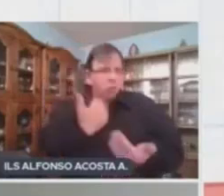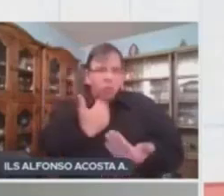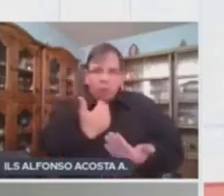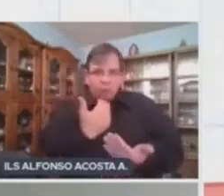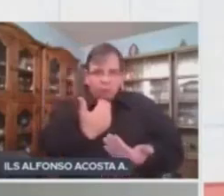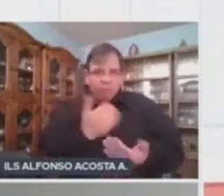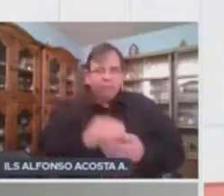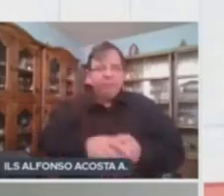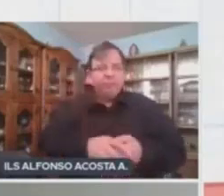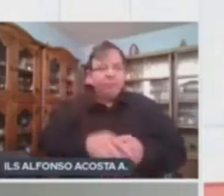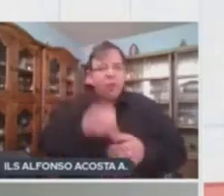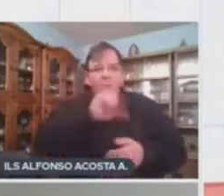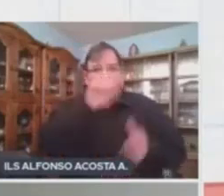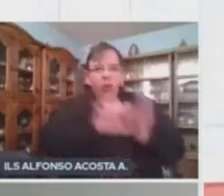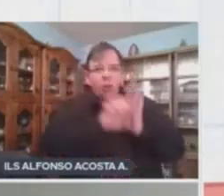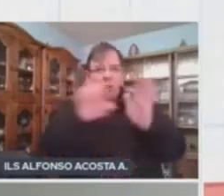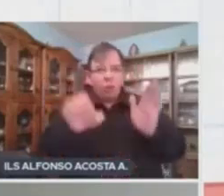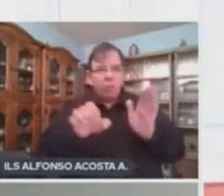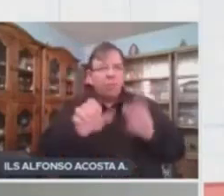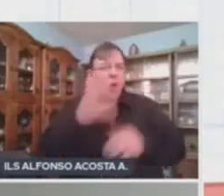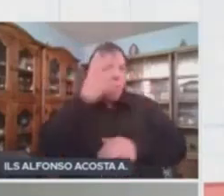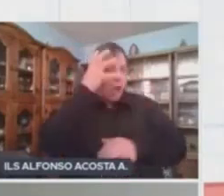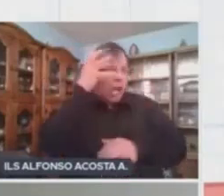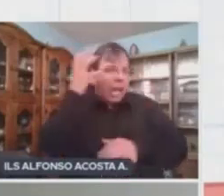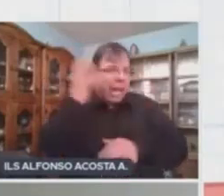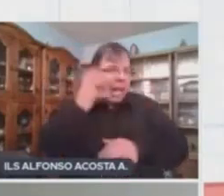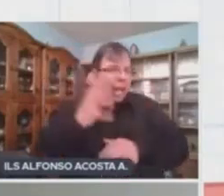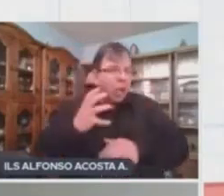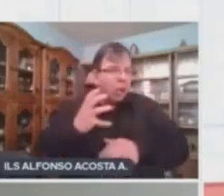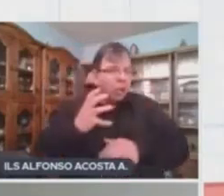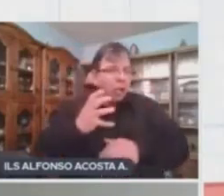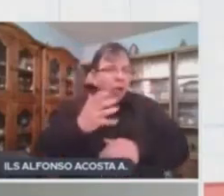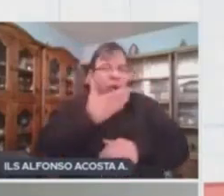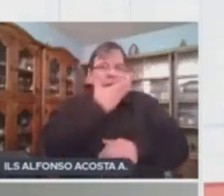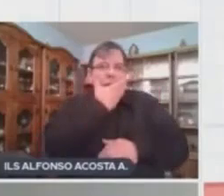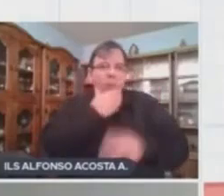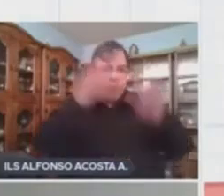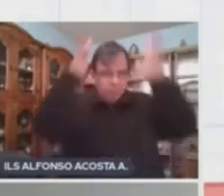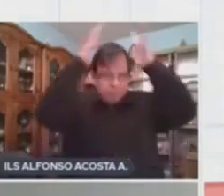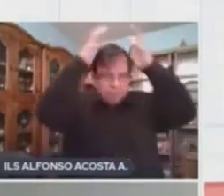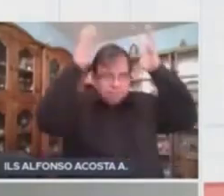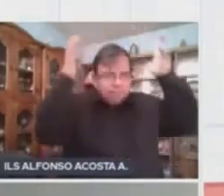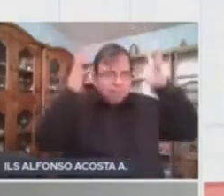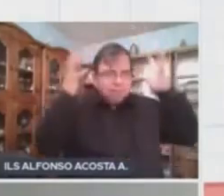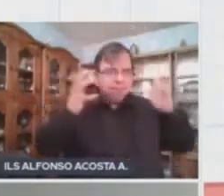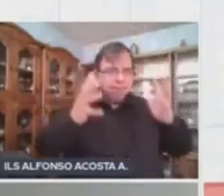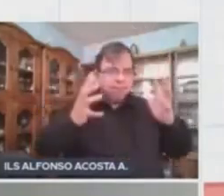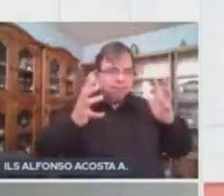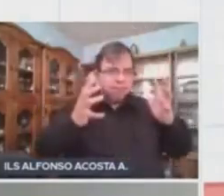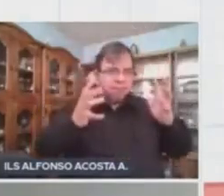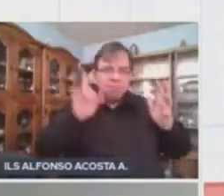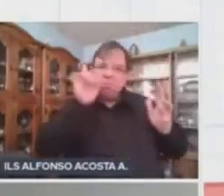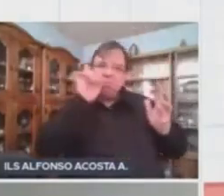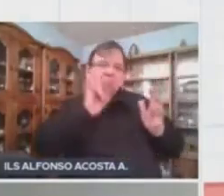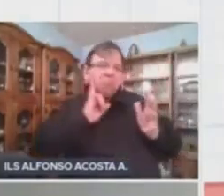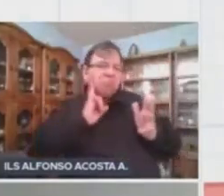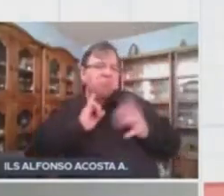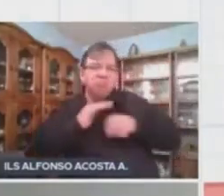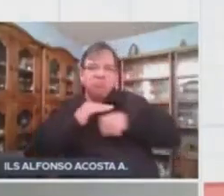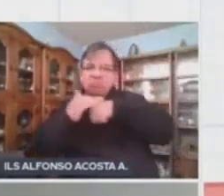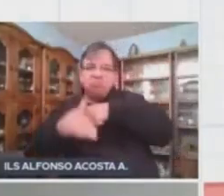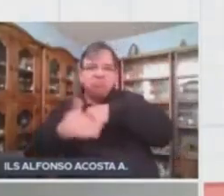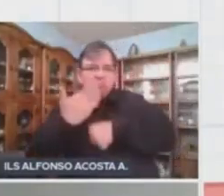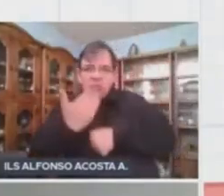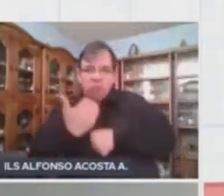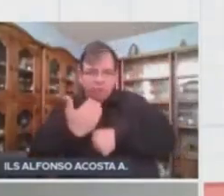muy claro es el de la melena de león, que solo los machos la poseen. ¿Sí se habían dado cuenta?